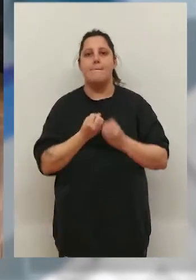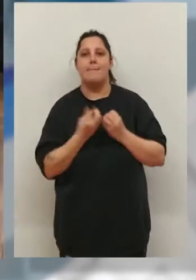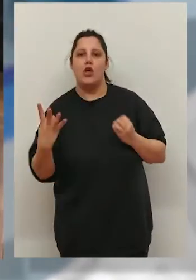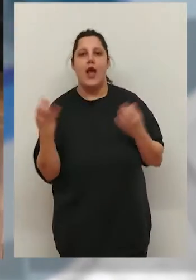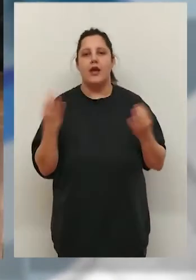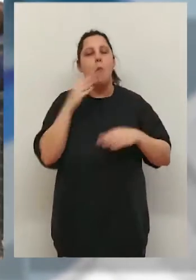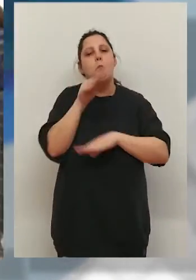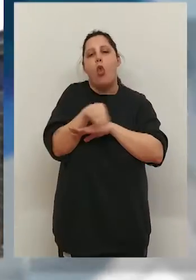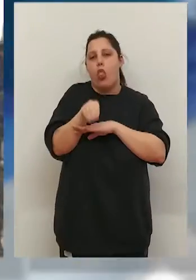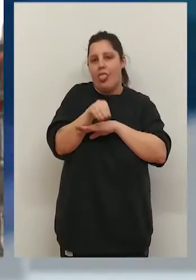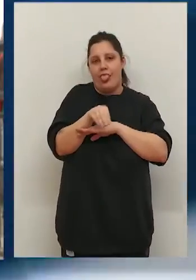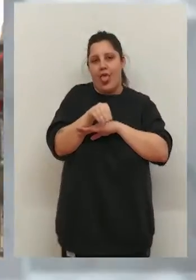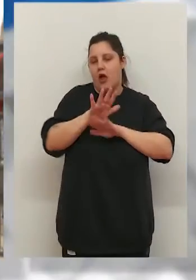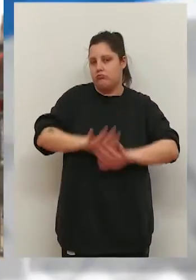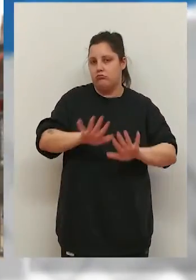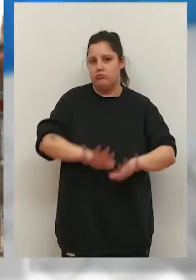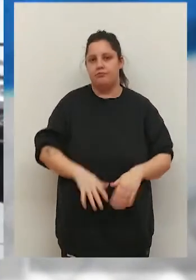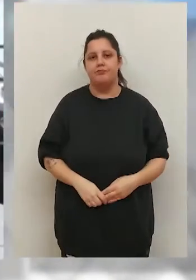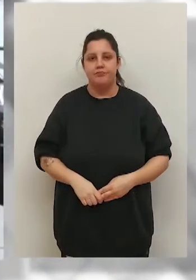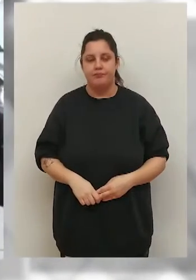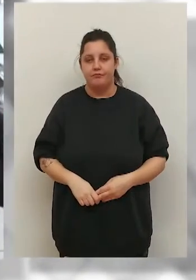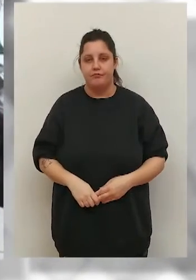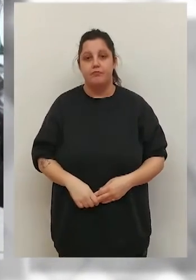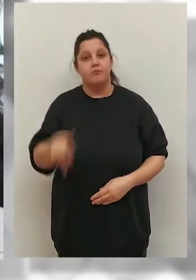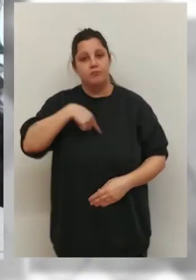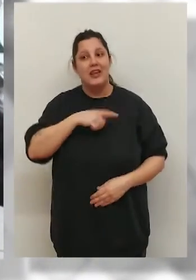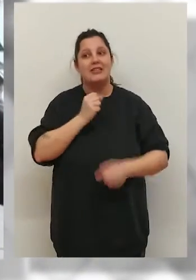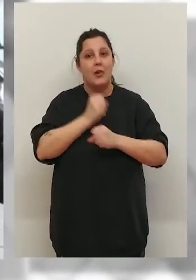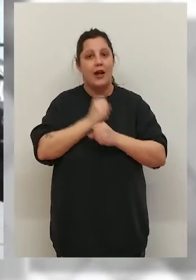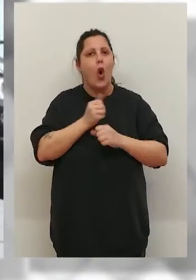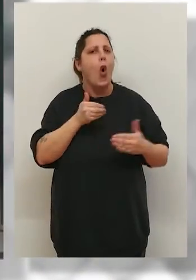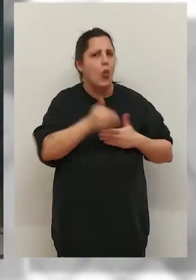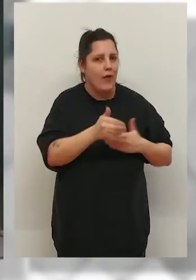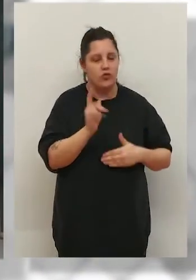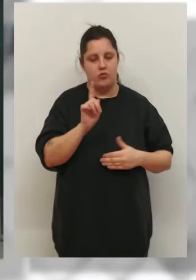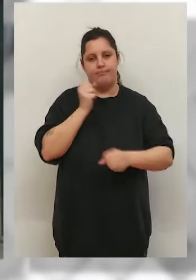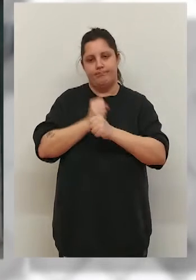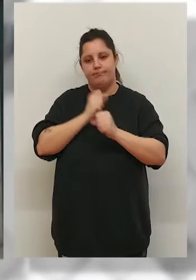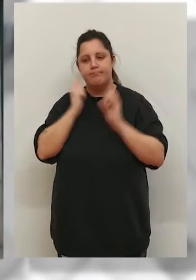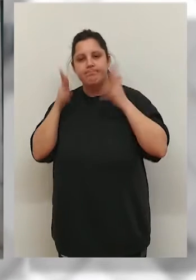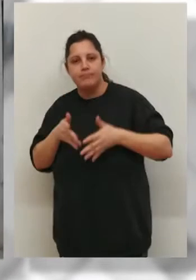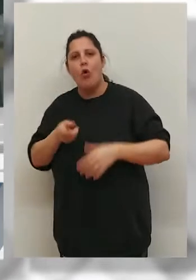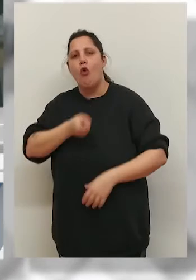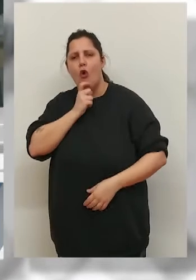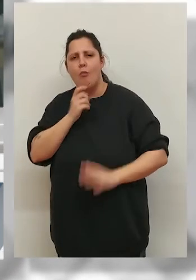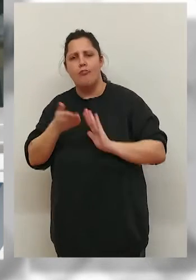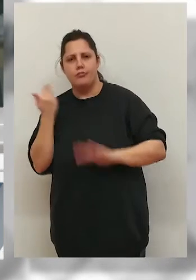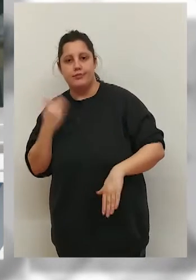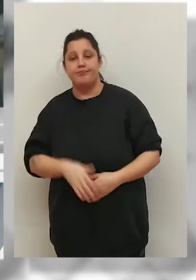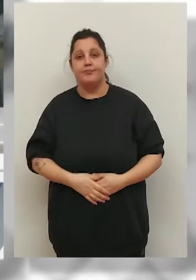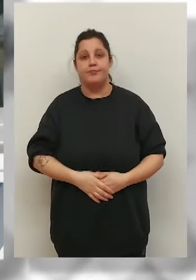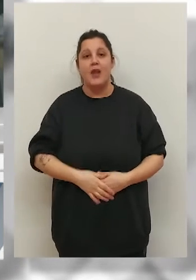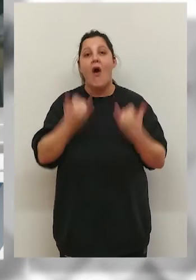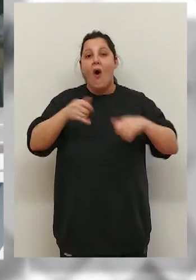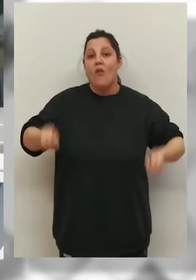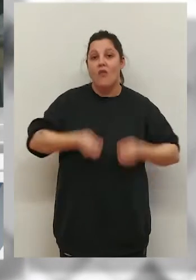Rioja, la mayoría de comunidades autónomas, es el de la prudencia y la cautela. Ahora más que en el cuándo se sigue trabajando en el cómo. Y